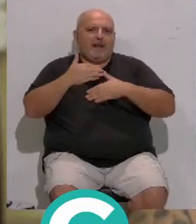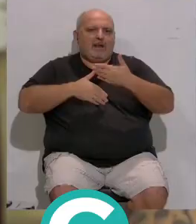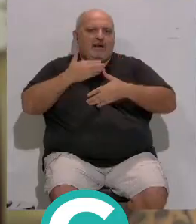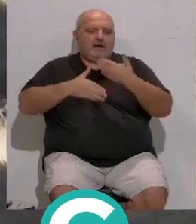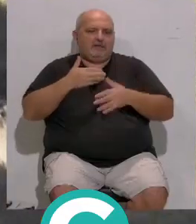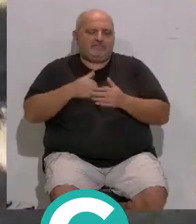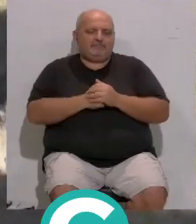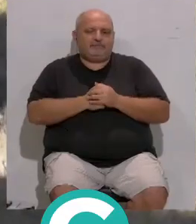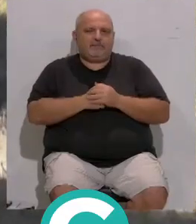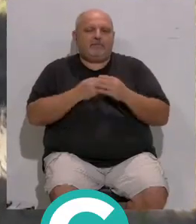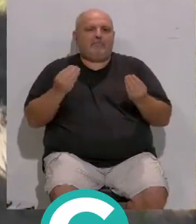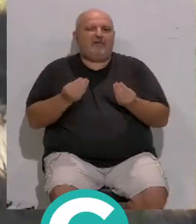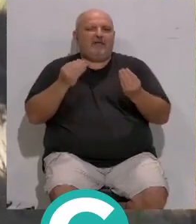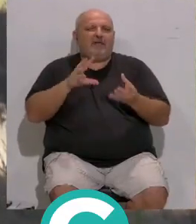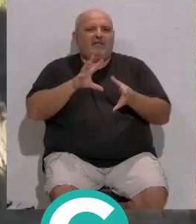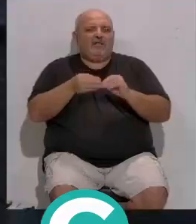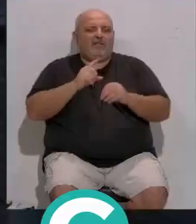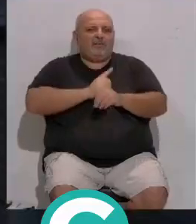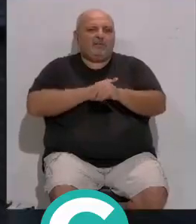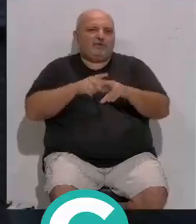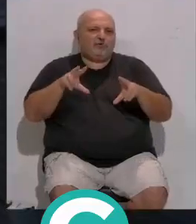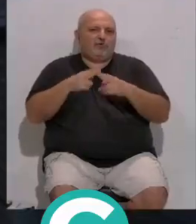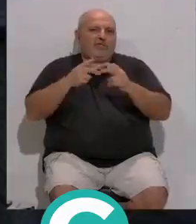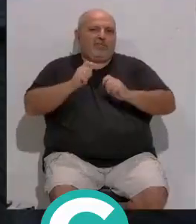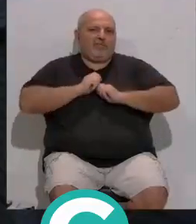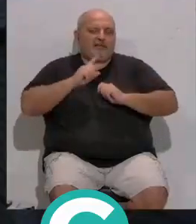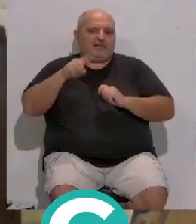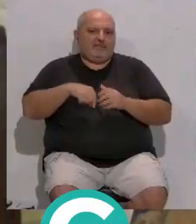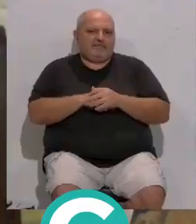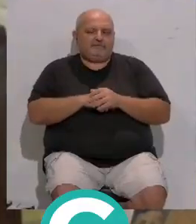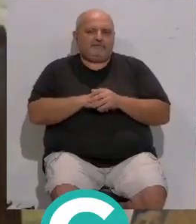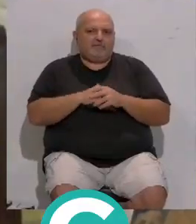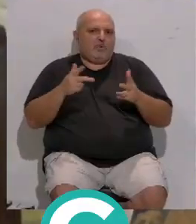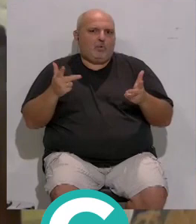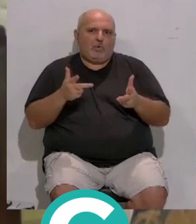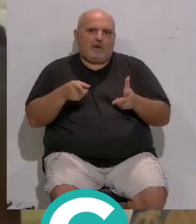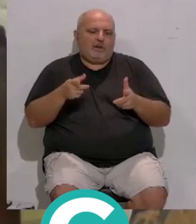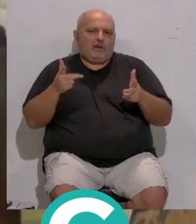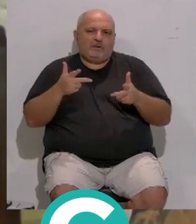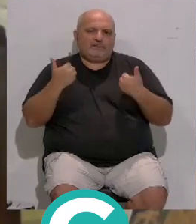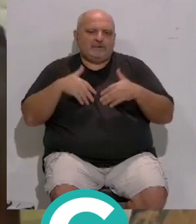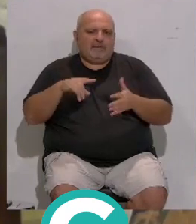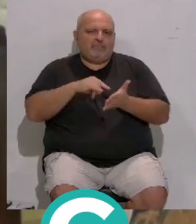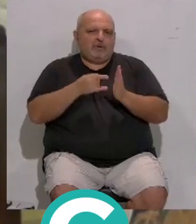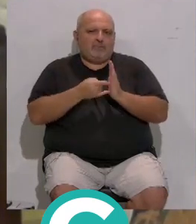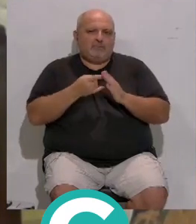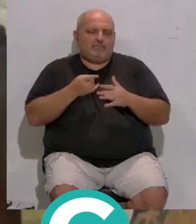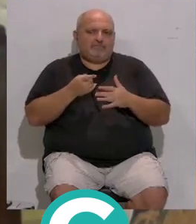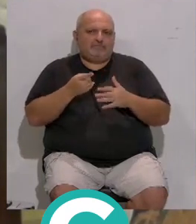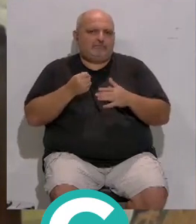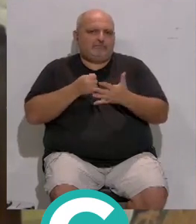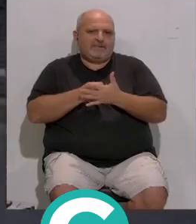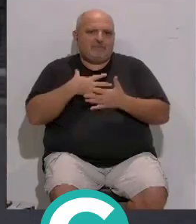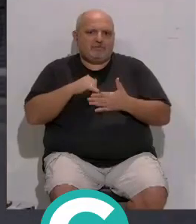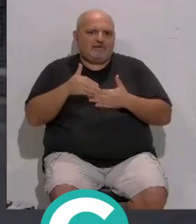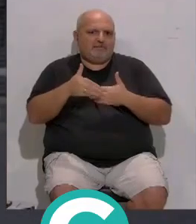acometerlo. Y las mejoras deportivas y sociales... ...que reportaría para la ciudad. Nos urge acometer ese proyecto... ...a la máxima